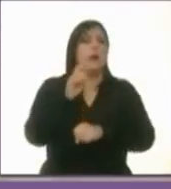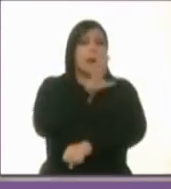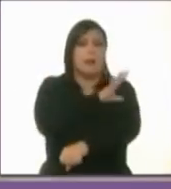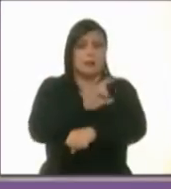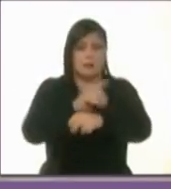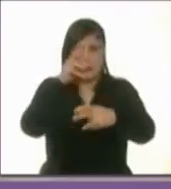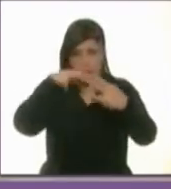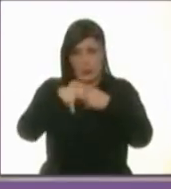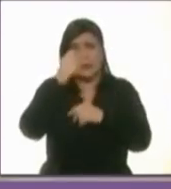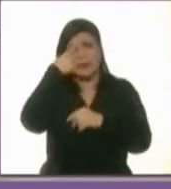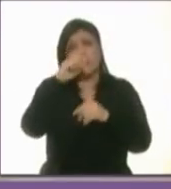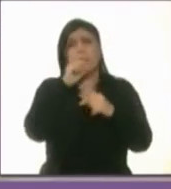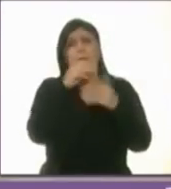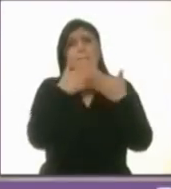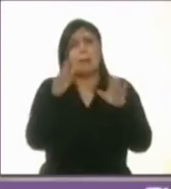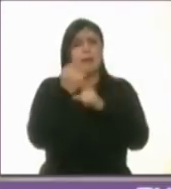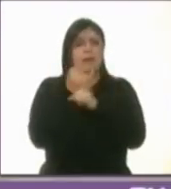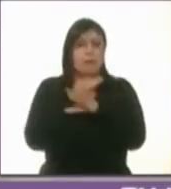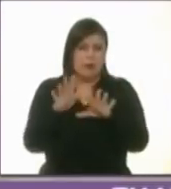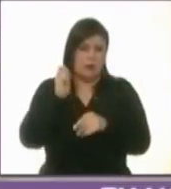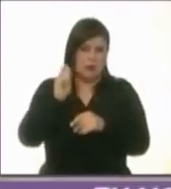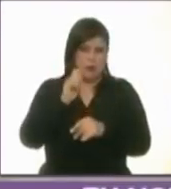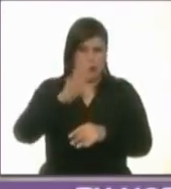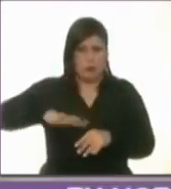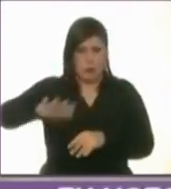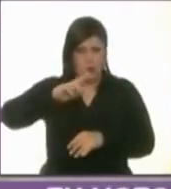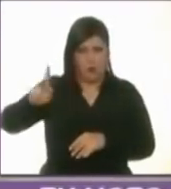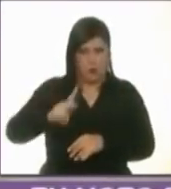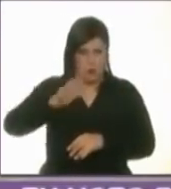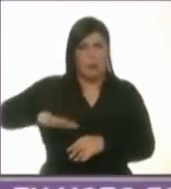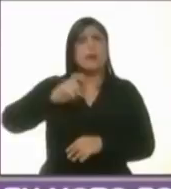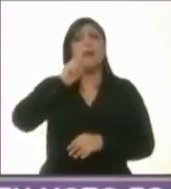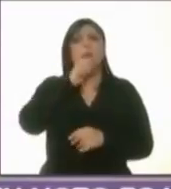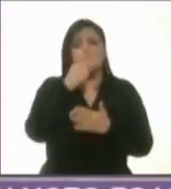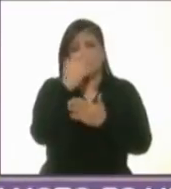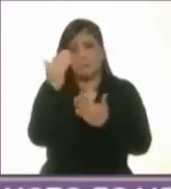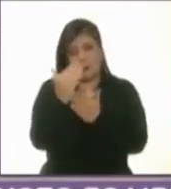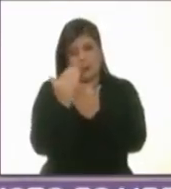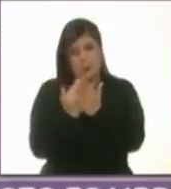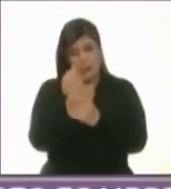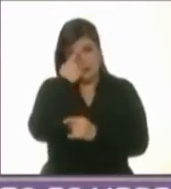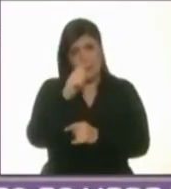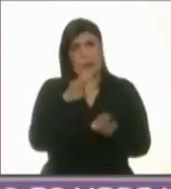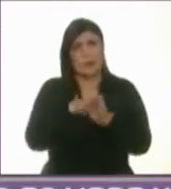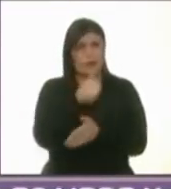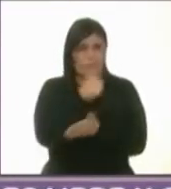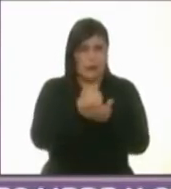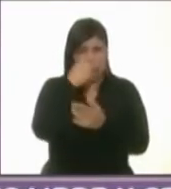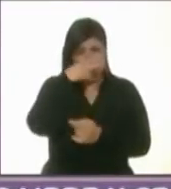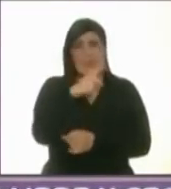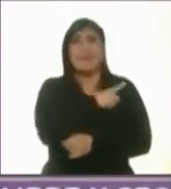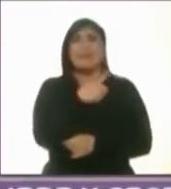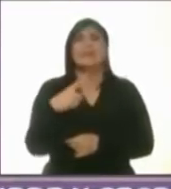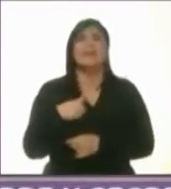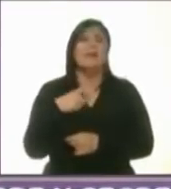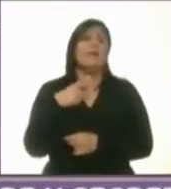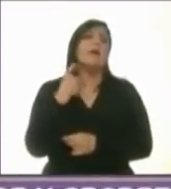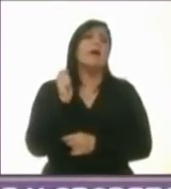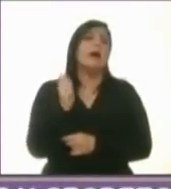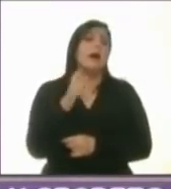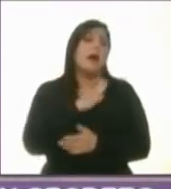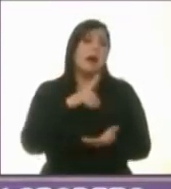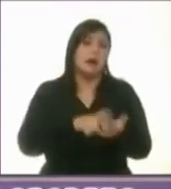y el acceso a la información pública. de acuerdo al marco jurídico de la Ciudad de México debe existir la promoción,